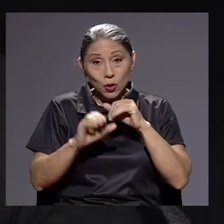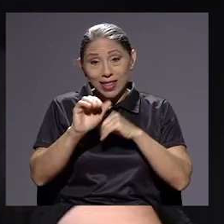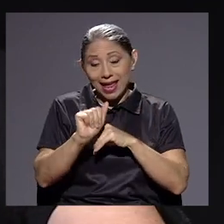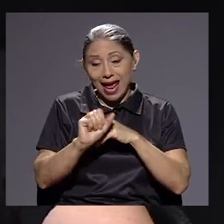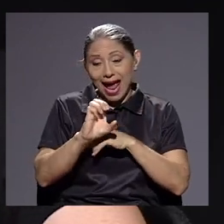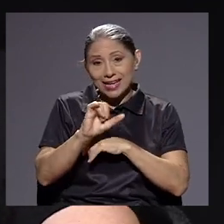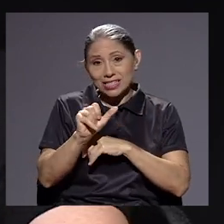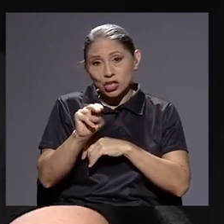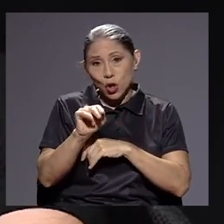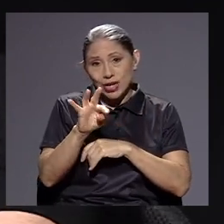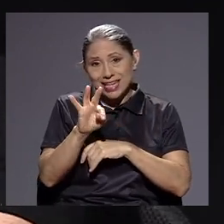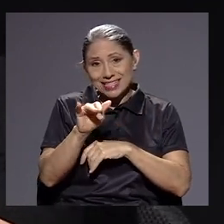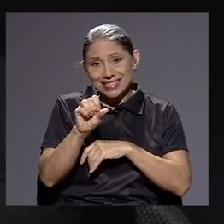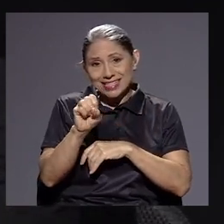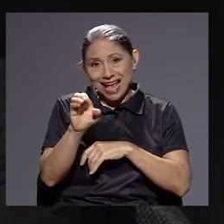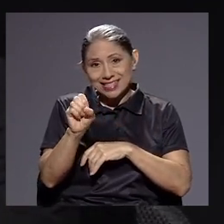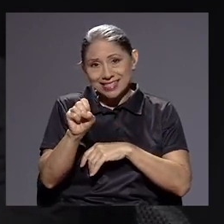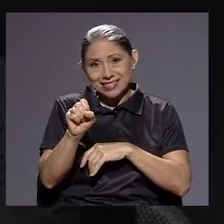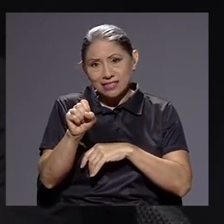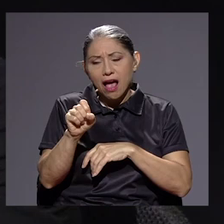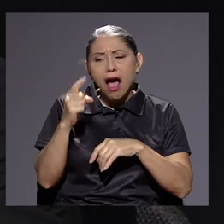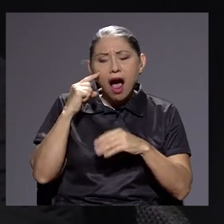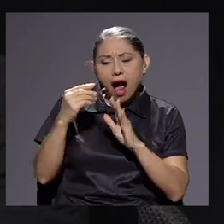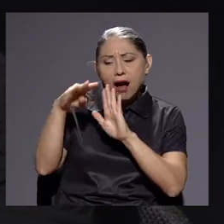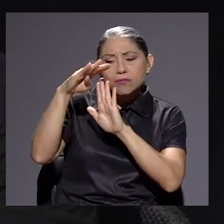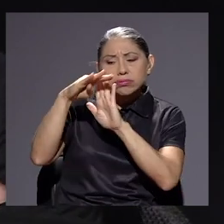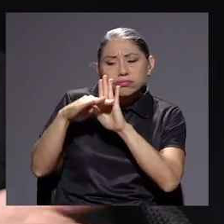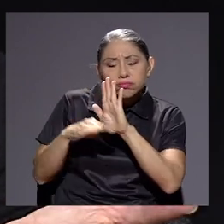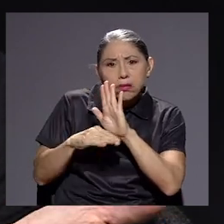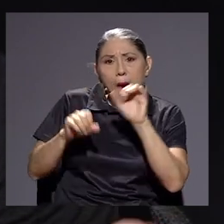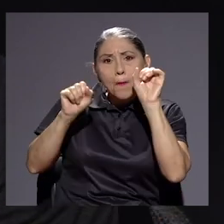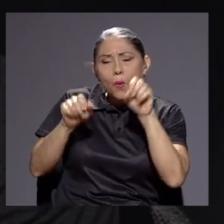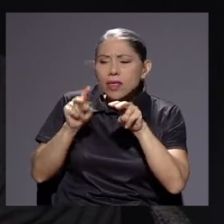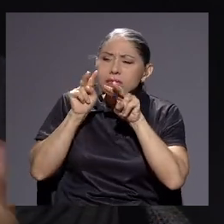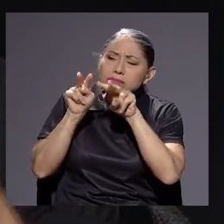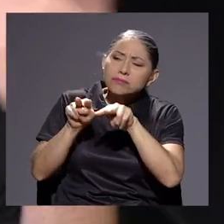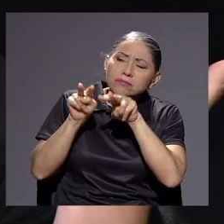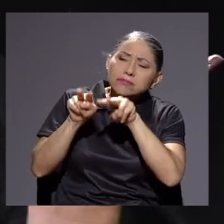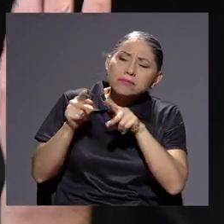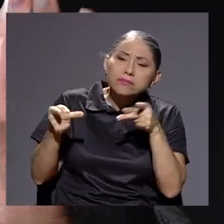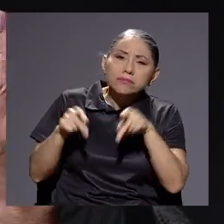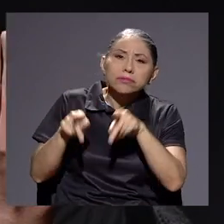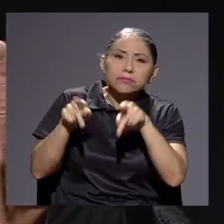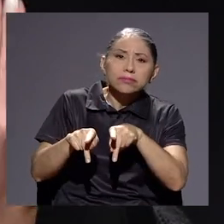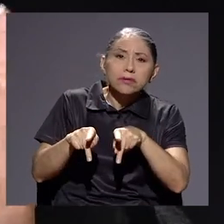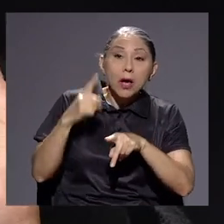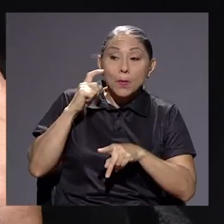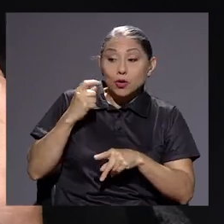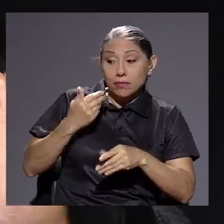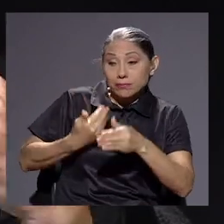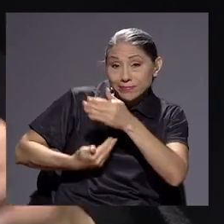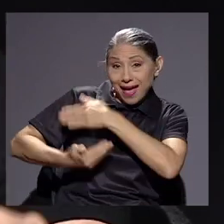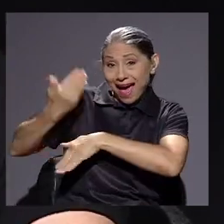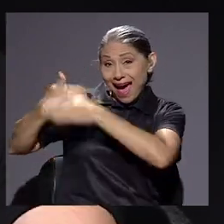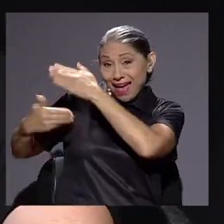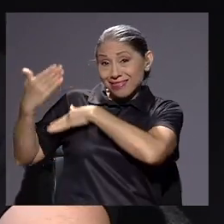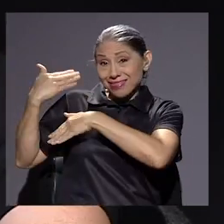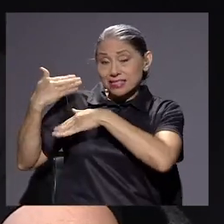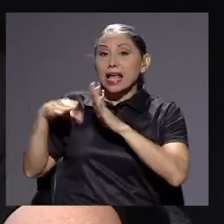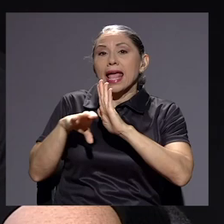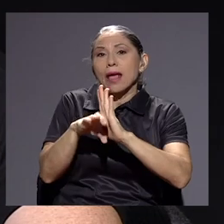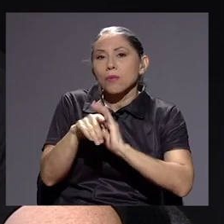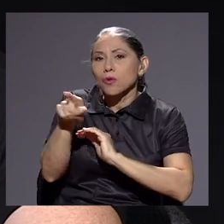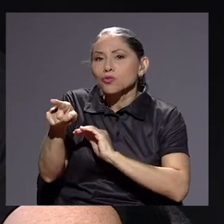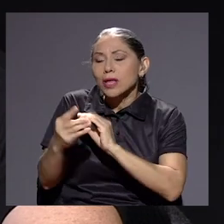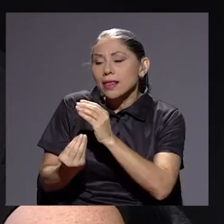va a permitir darle un seguimiento a ese tipo de cosas. Porque, por ejemplo, ahora, bueno, antes, no digamos ahora, antes, usted creaba una